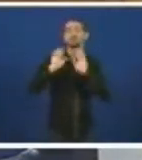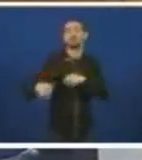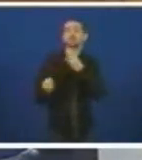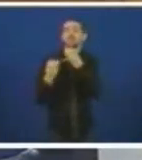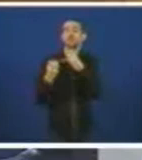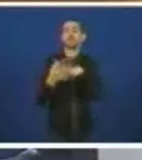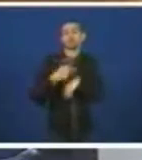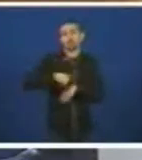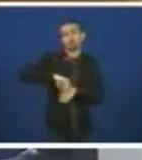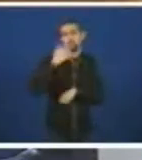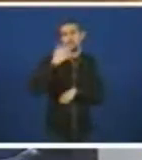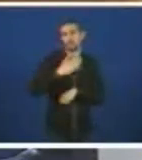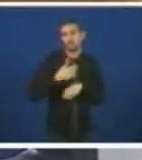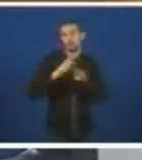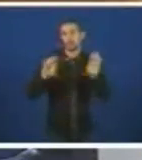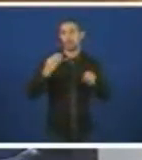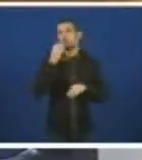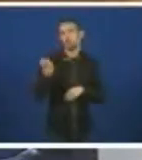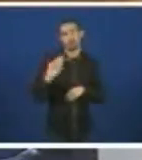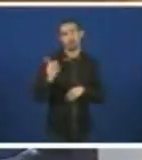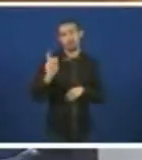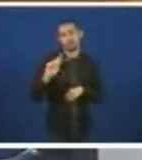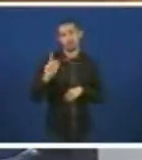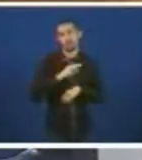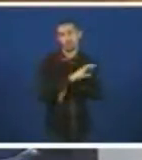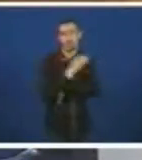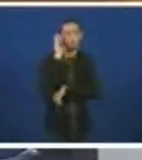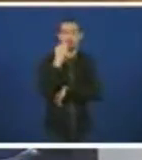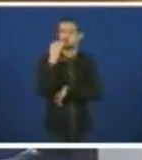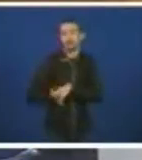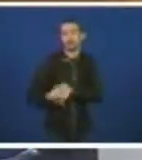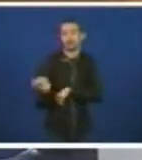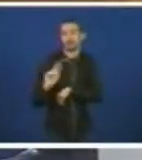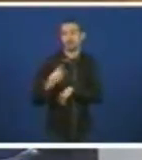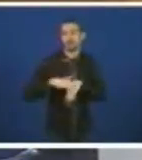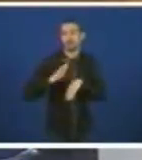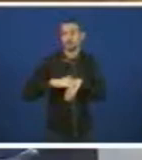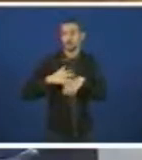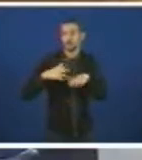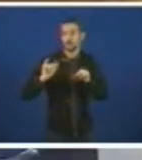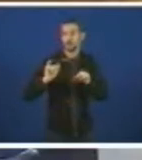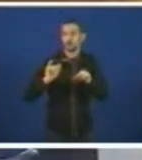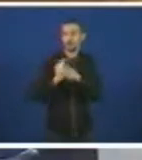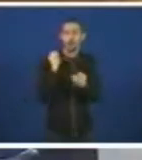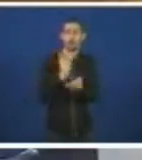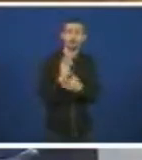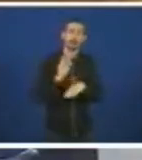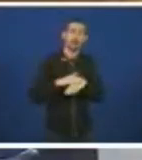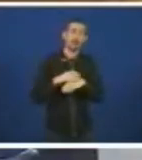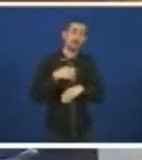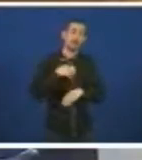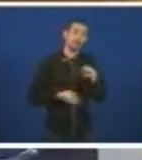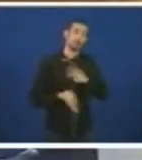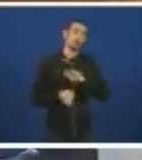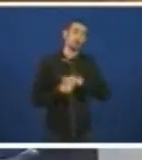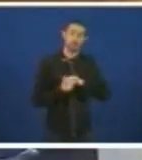de Povisa non son boas, señora conselleira, non son exemplares porque nin son unha aposta polo emprego estable que estaba tamén no